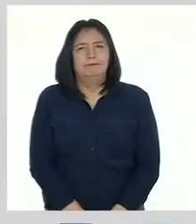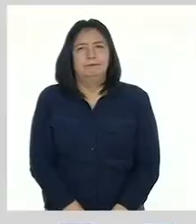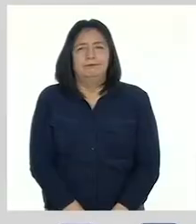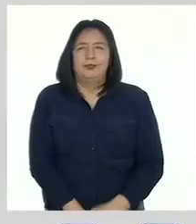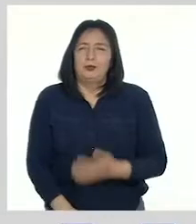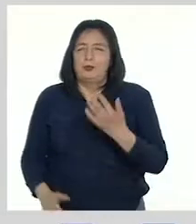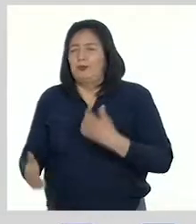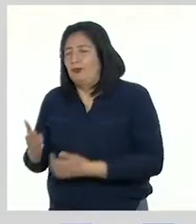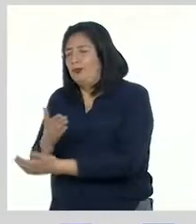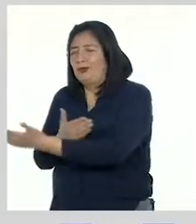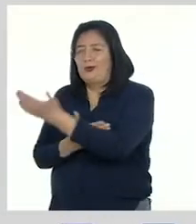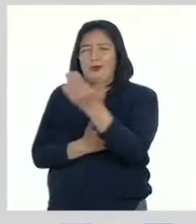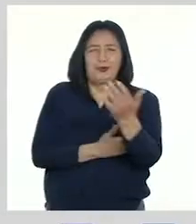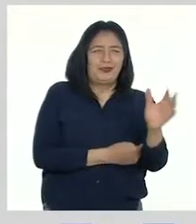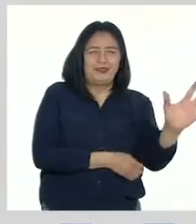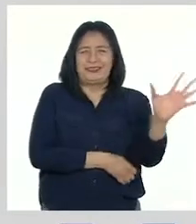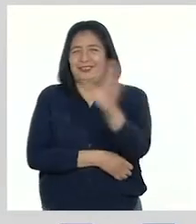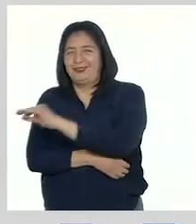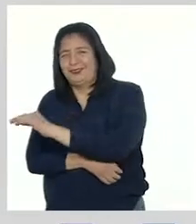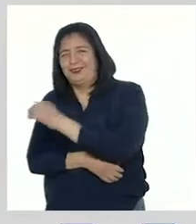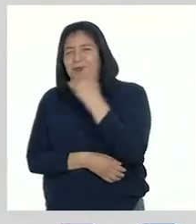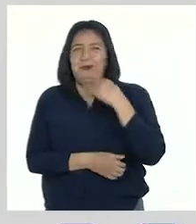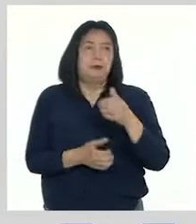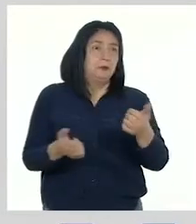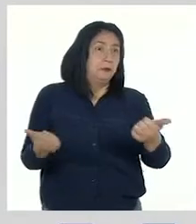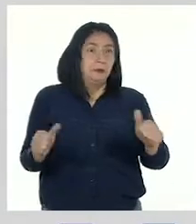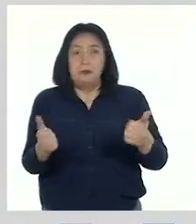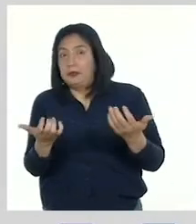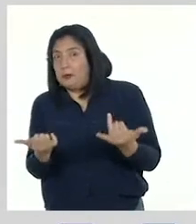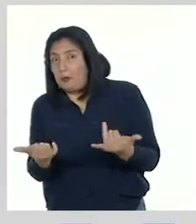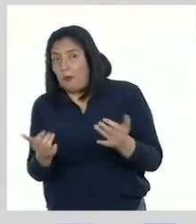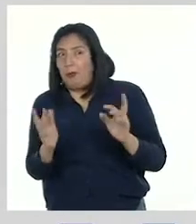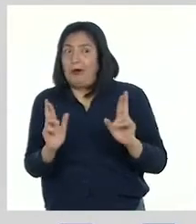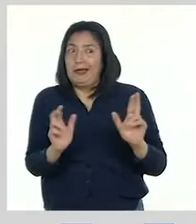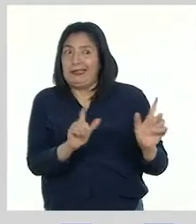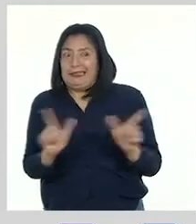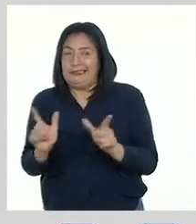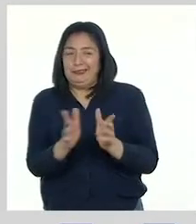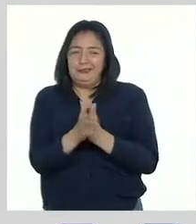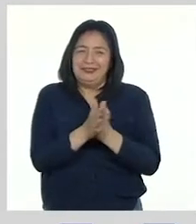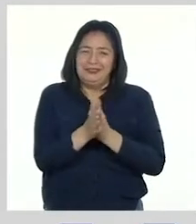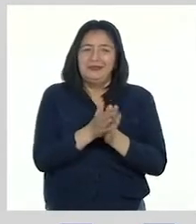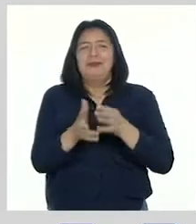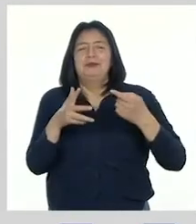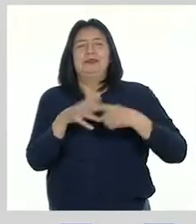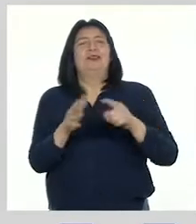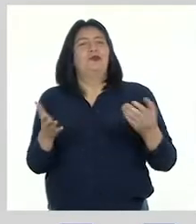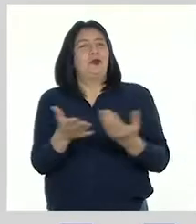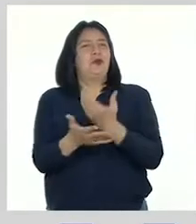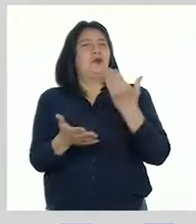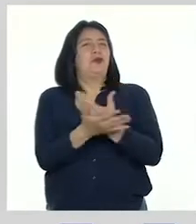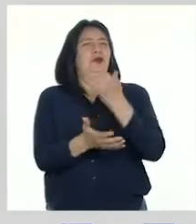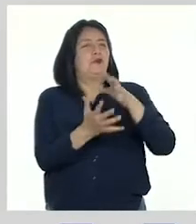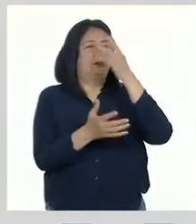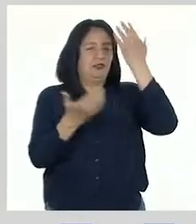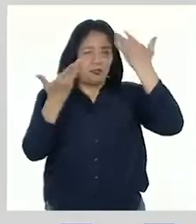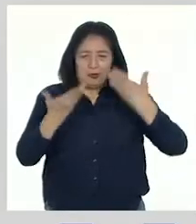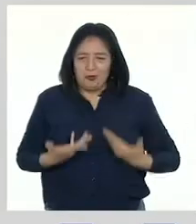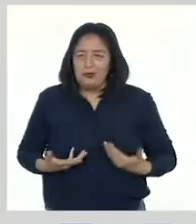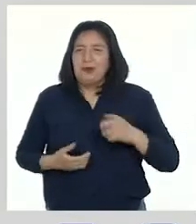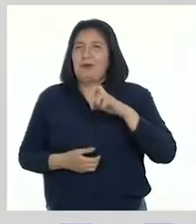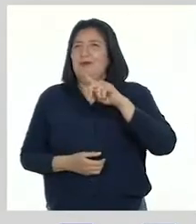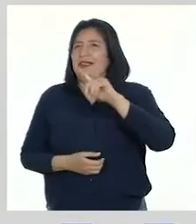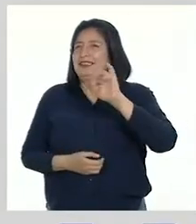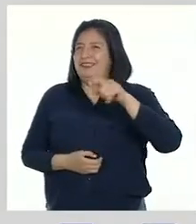Muy buenos días a todos y a todas. ¿Cómo se encuentran el día de hoy? Espero que listos y animados para comenzar una nueva aventura. Yo soy Patricia